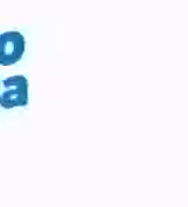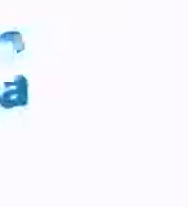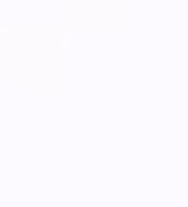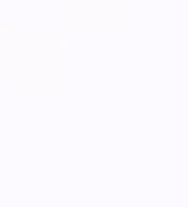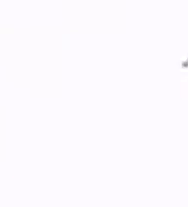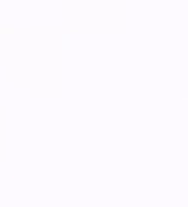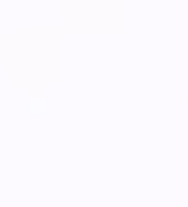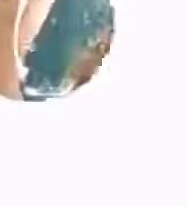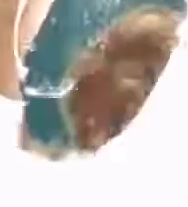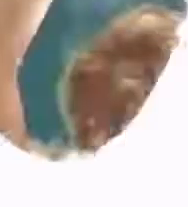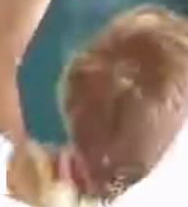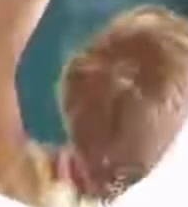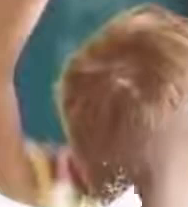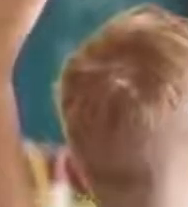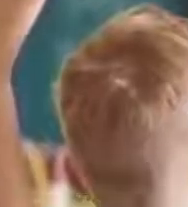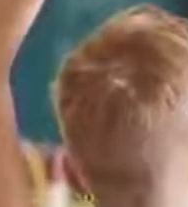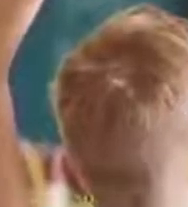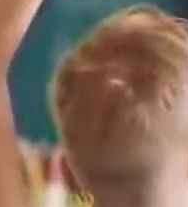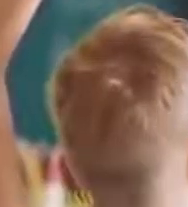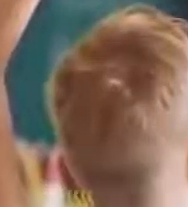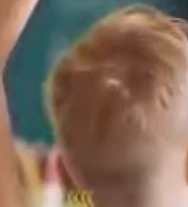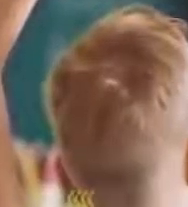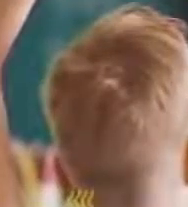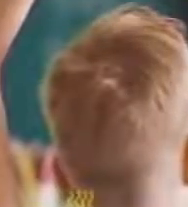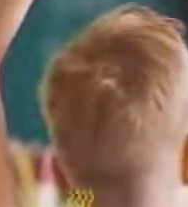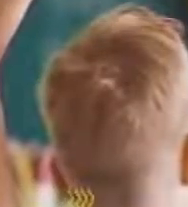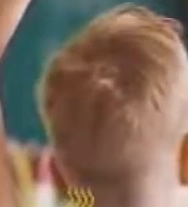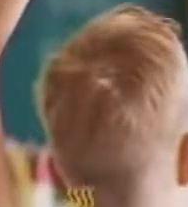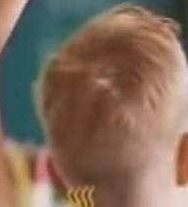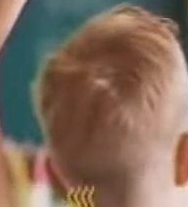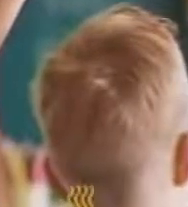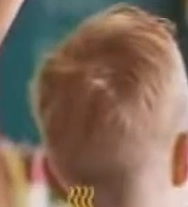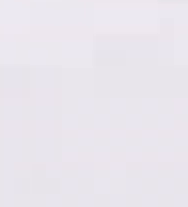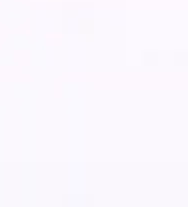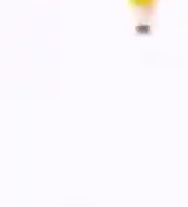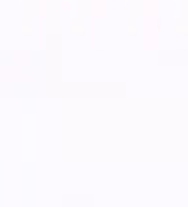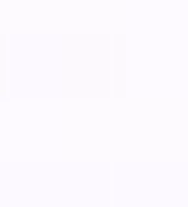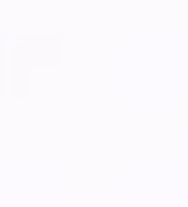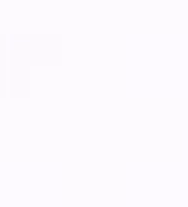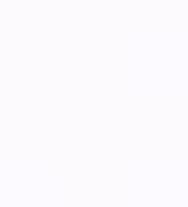A continuación, Comunicación y Lenguaje, quinto primaria.